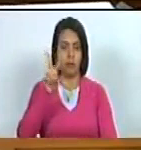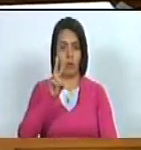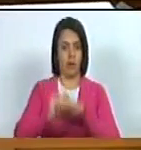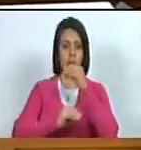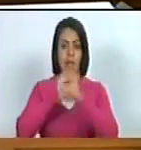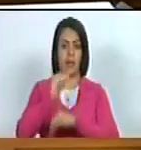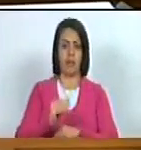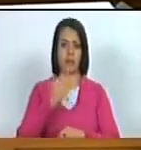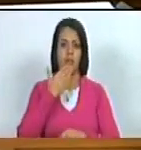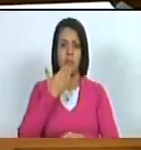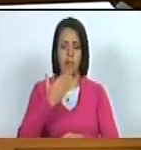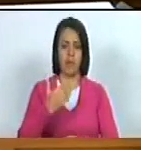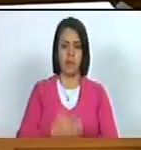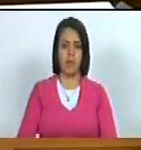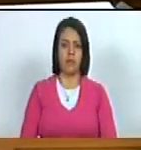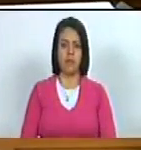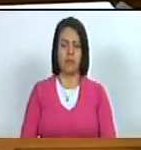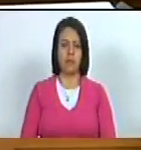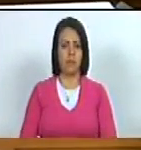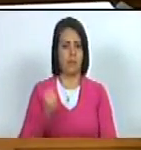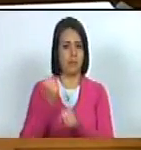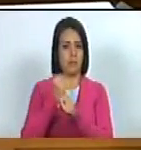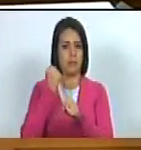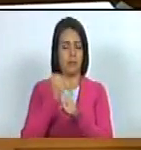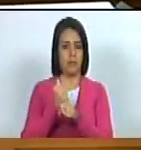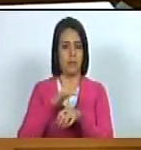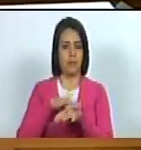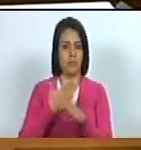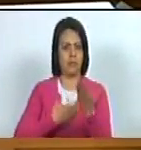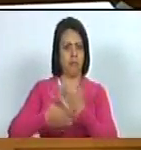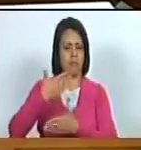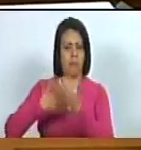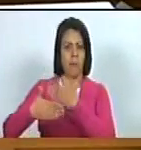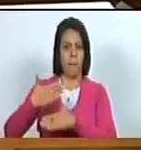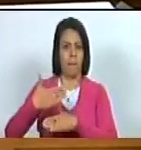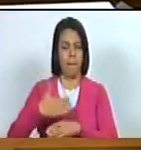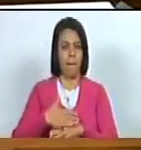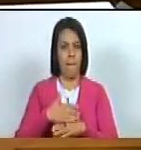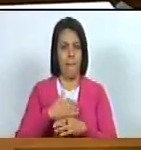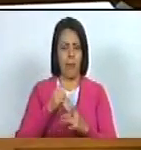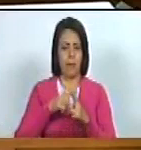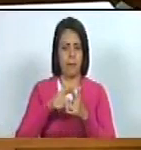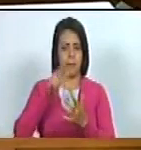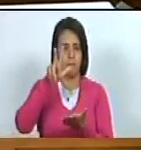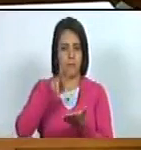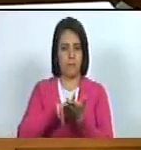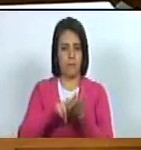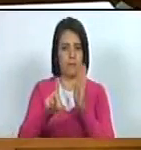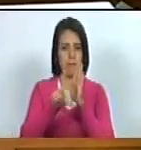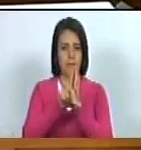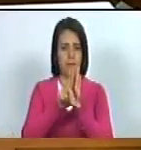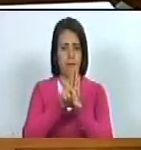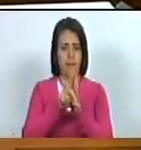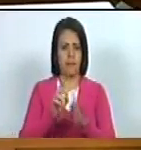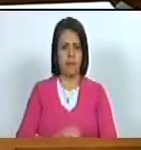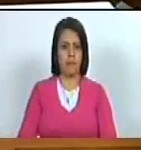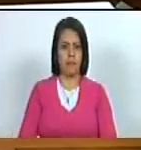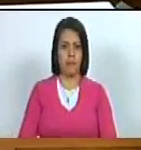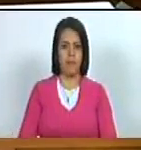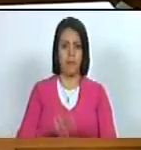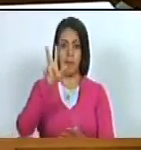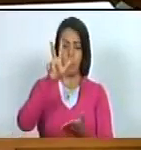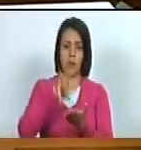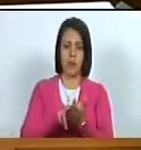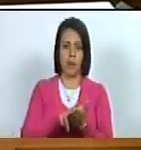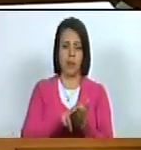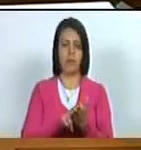exige para su funcionamiento armónico que si aprobáramos leyes que si aprobáramos